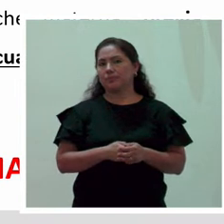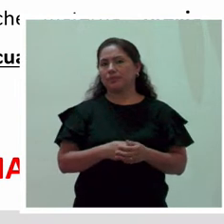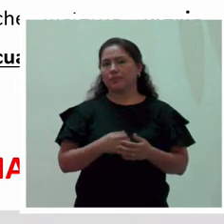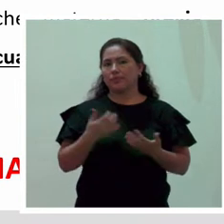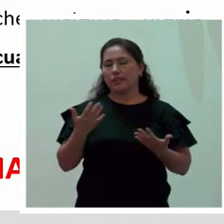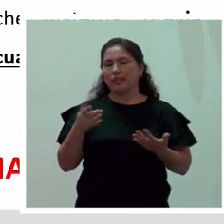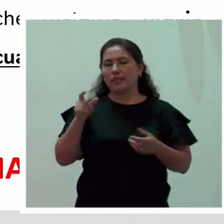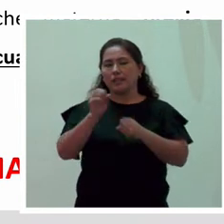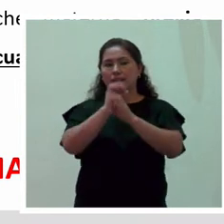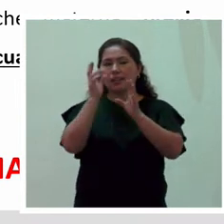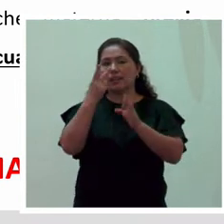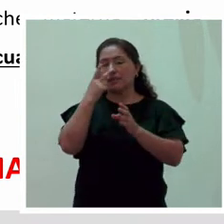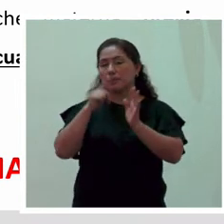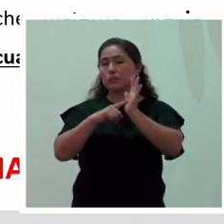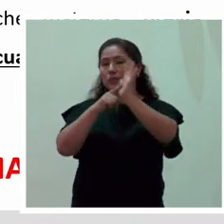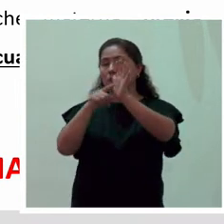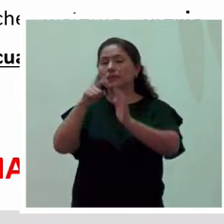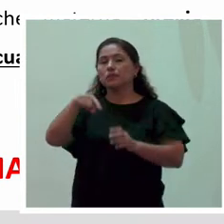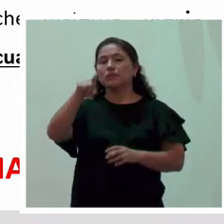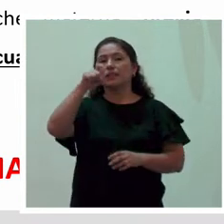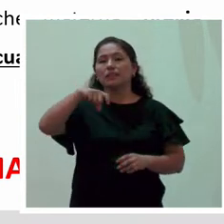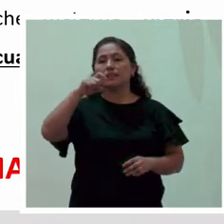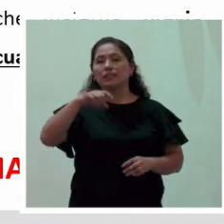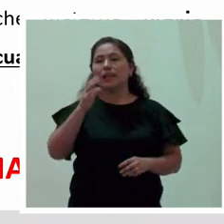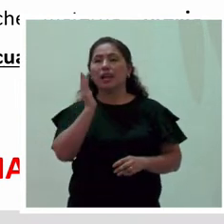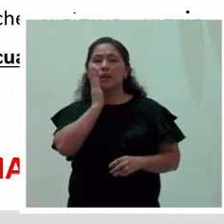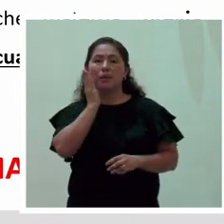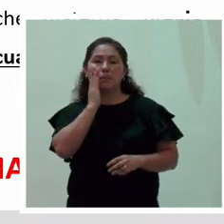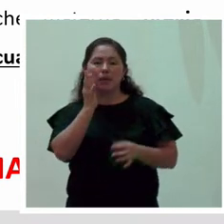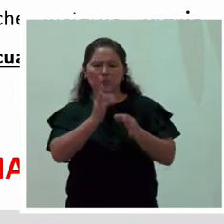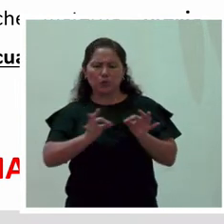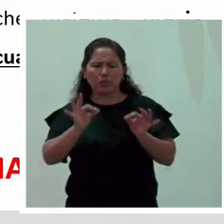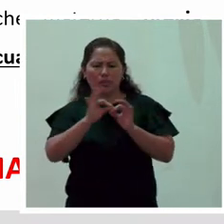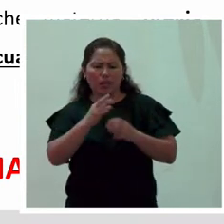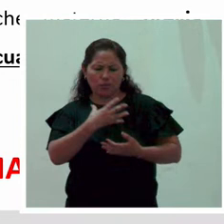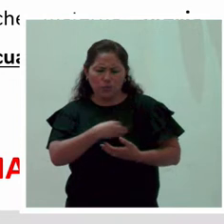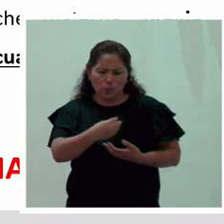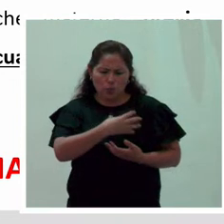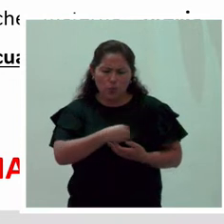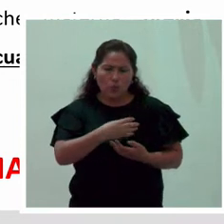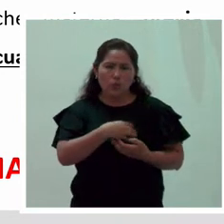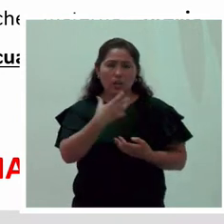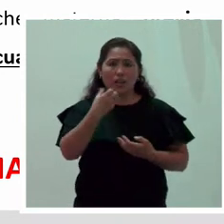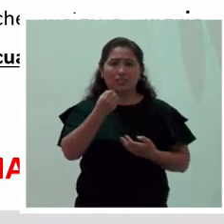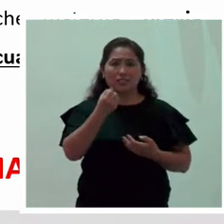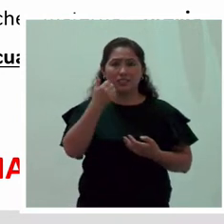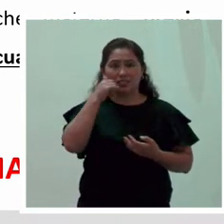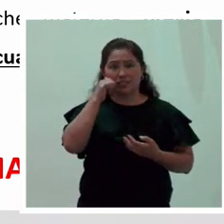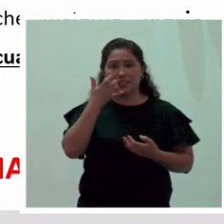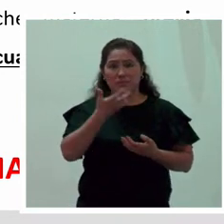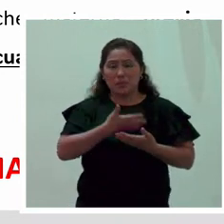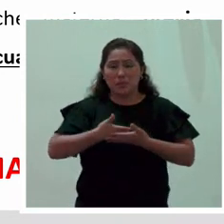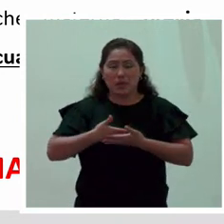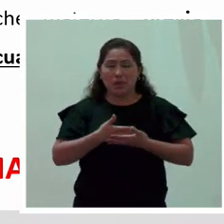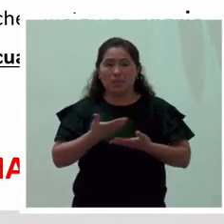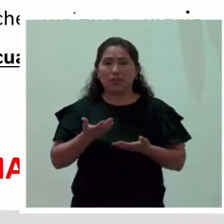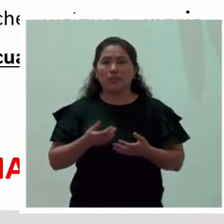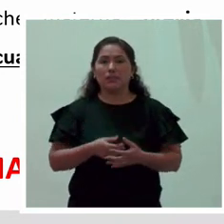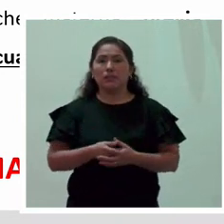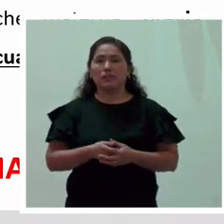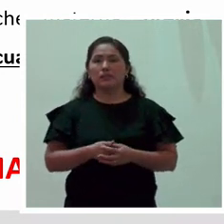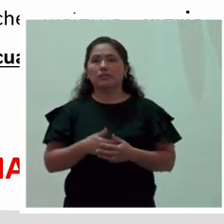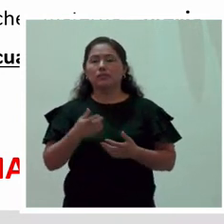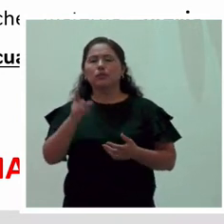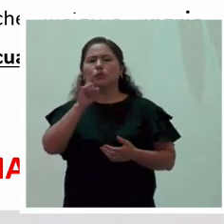de la necesidad de la madre de extraerse la leche. ¿Por qué? Porque el tiempo de uso de lactario